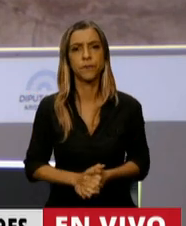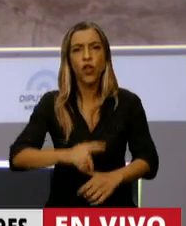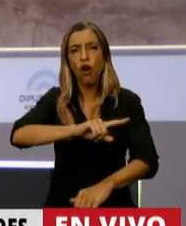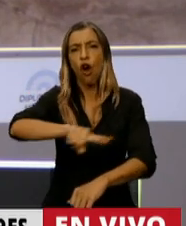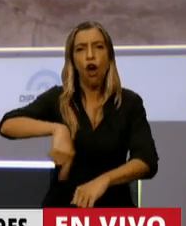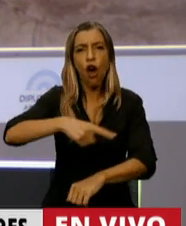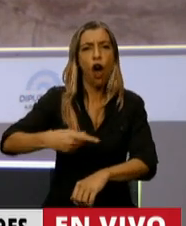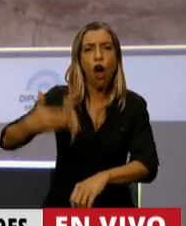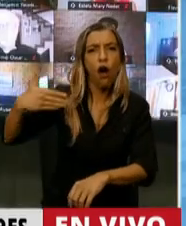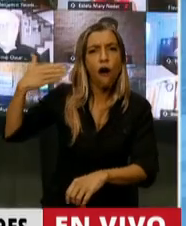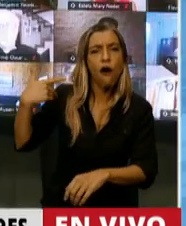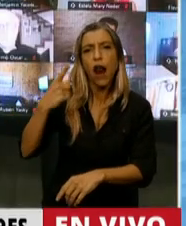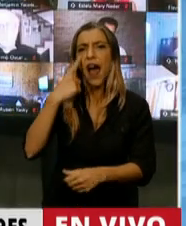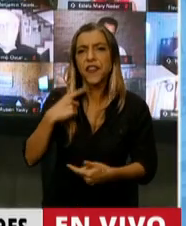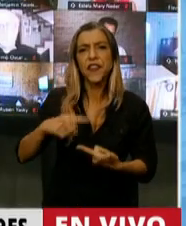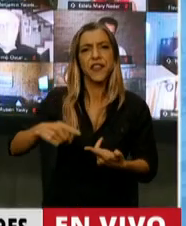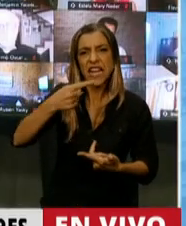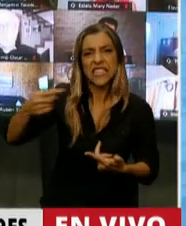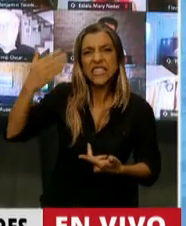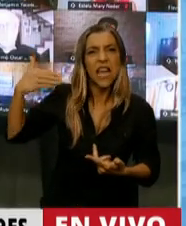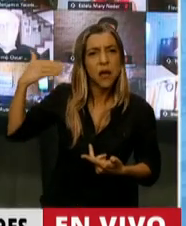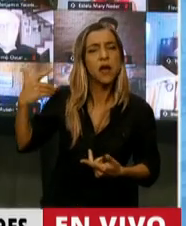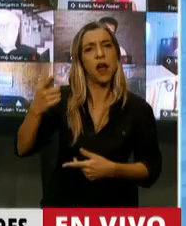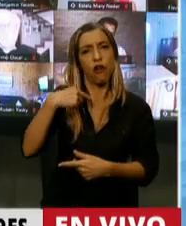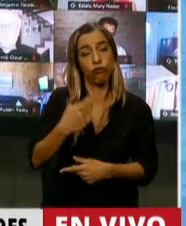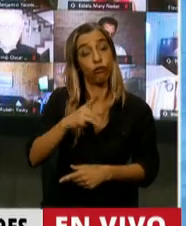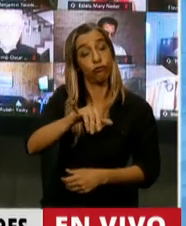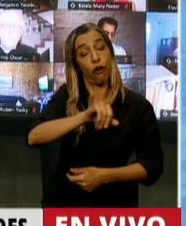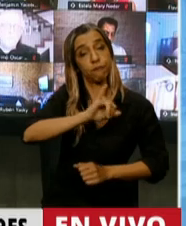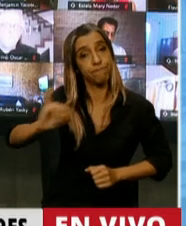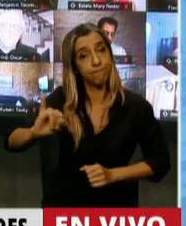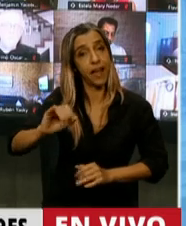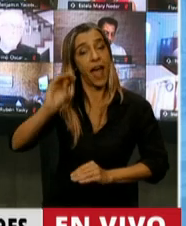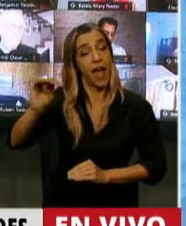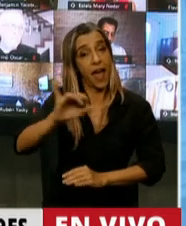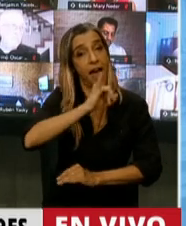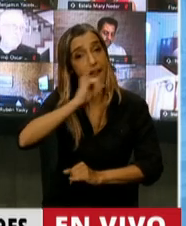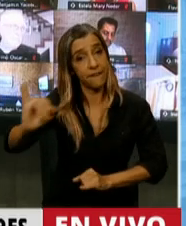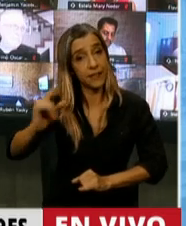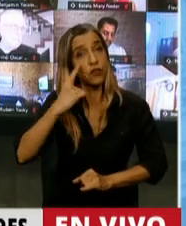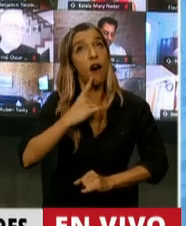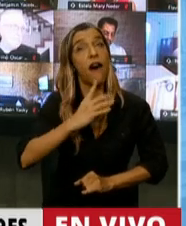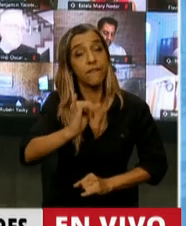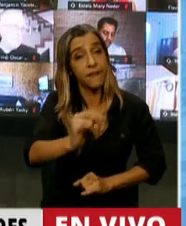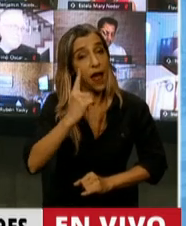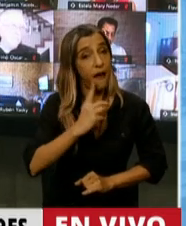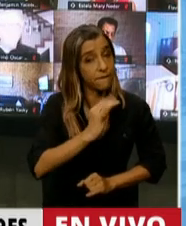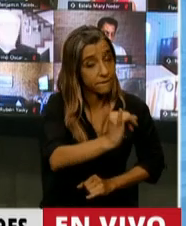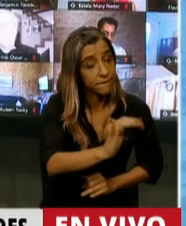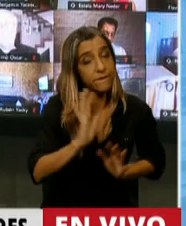y días y semanas que estamos advirtiendo que esta situación se iba a producir,